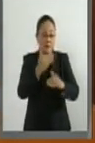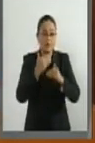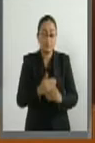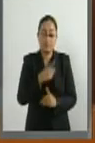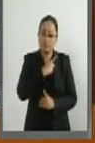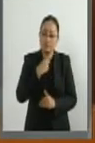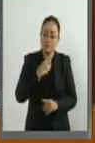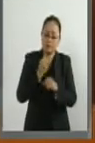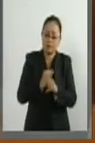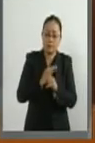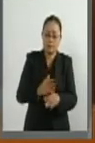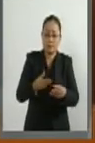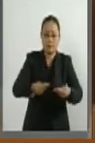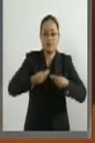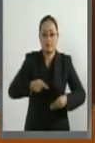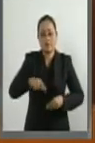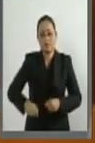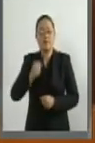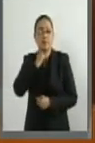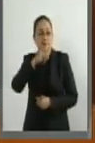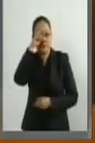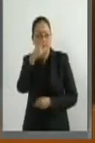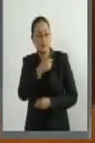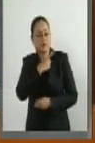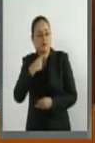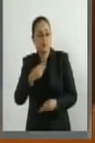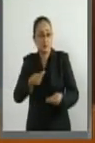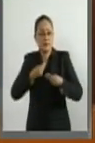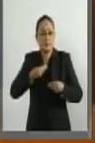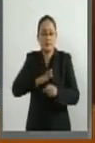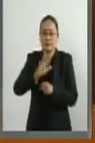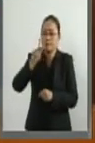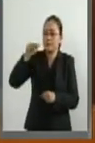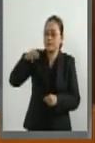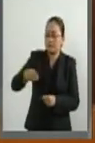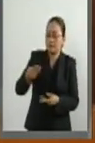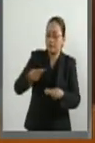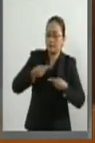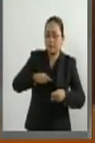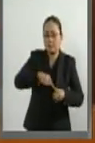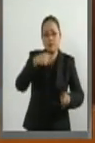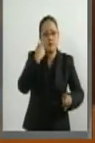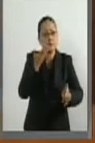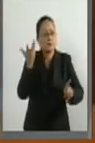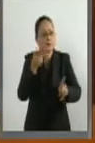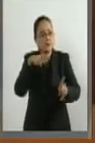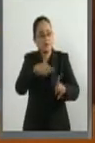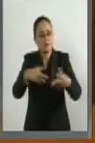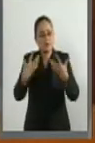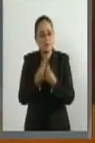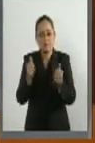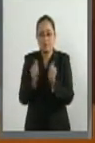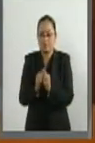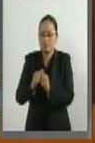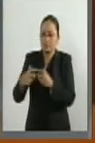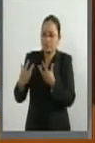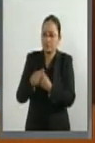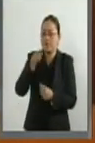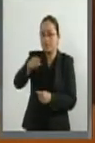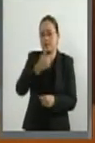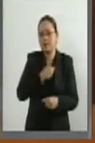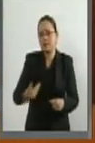informado a este Senado de la República de esa estrategia que pretende seguir con la administración del presidente Trump